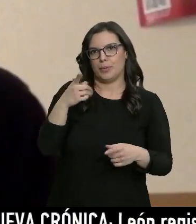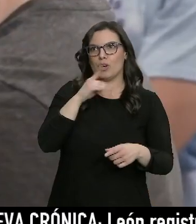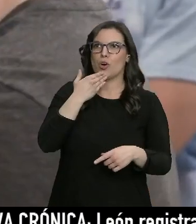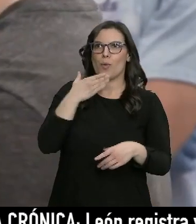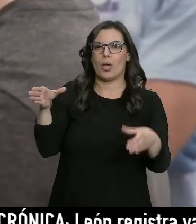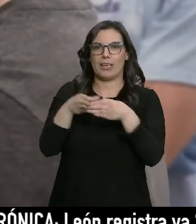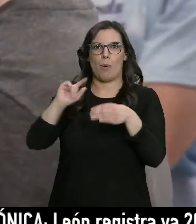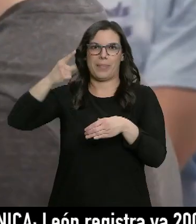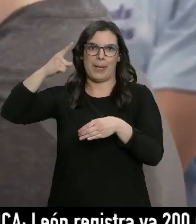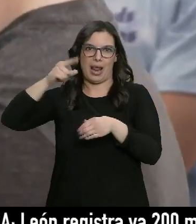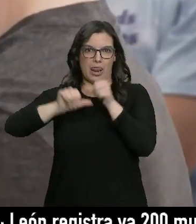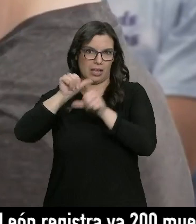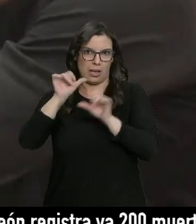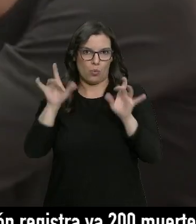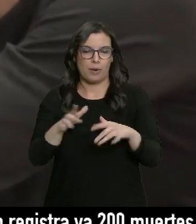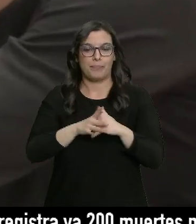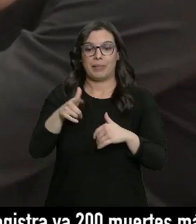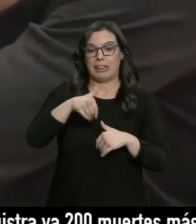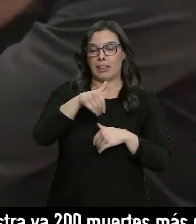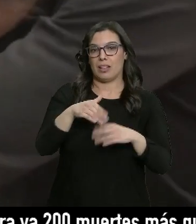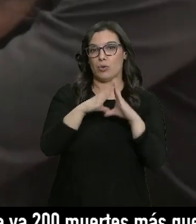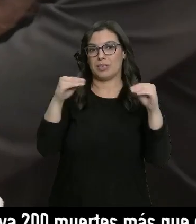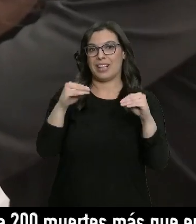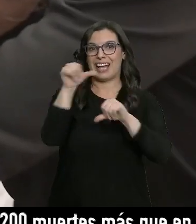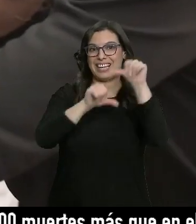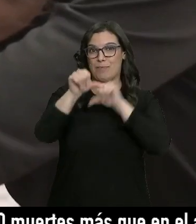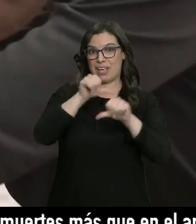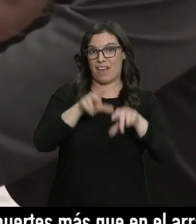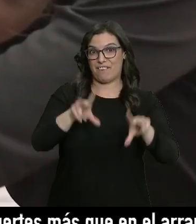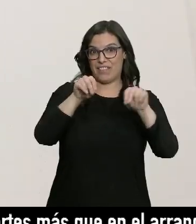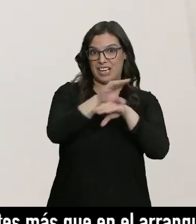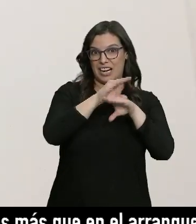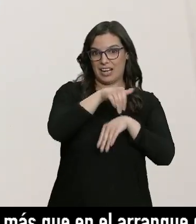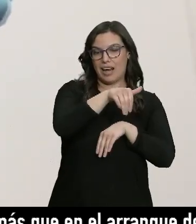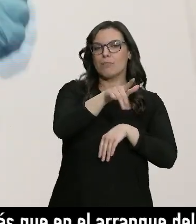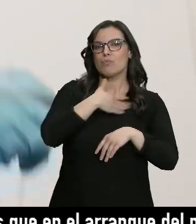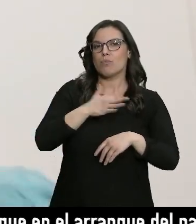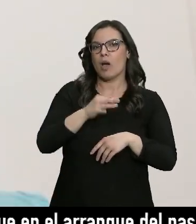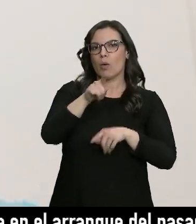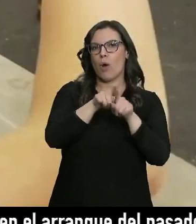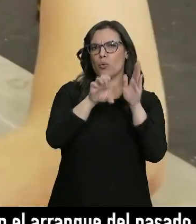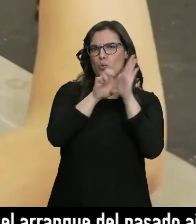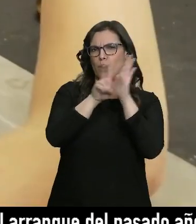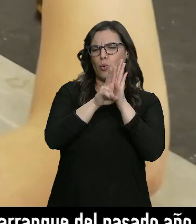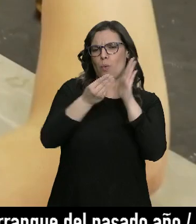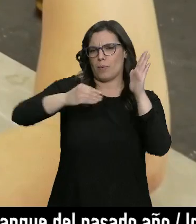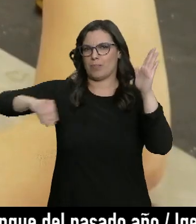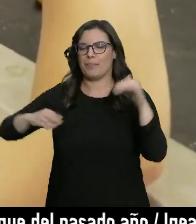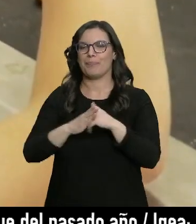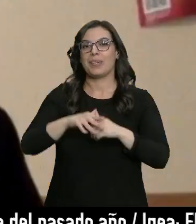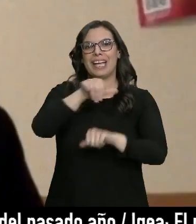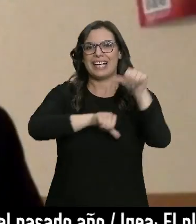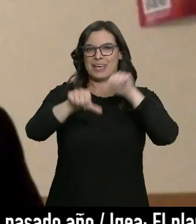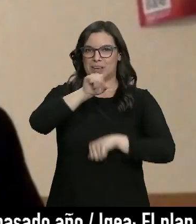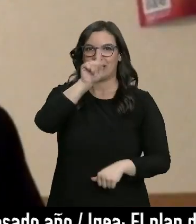primera división. A punto de terminar un grado de química Mario no descarta ampliar su impresionante currículo. La química también